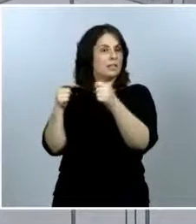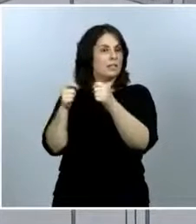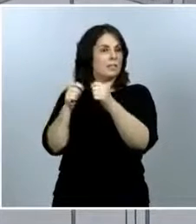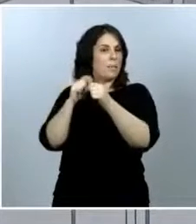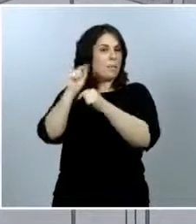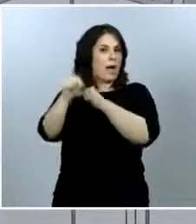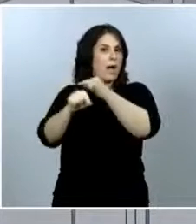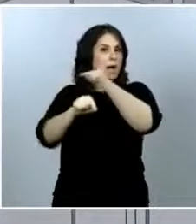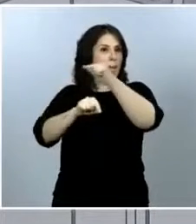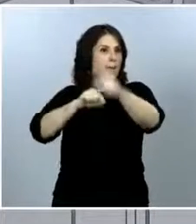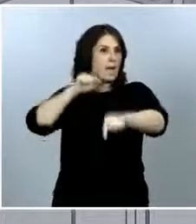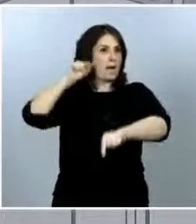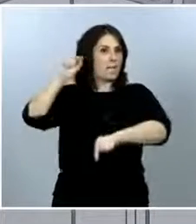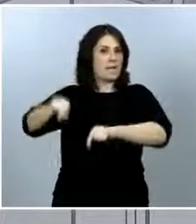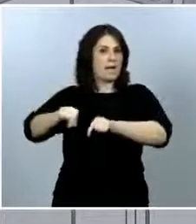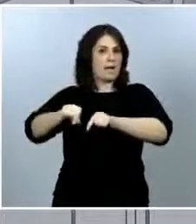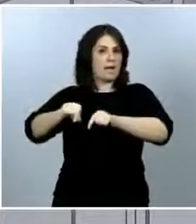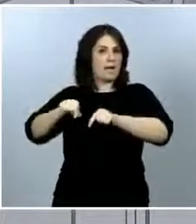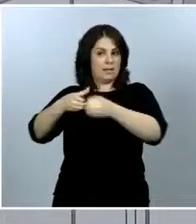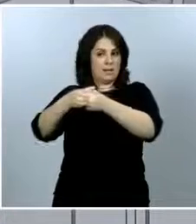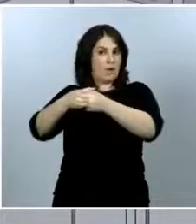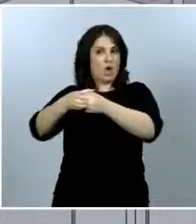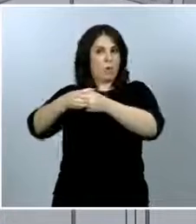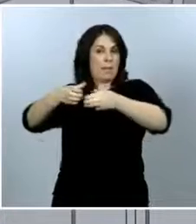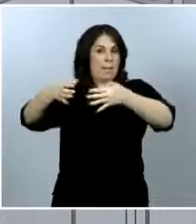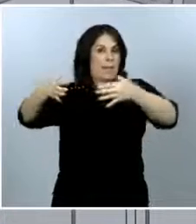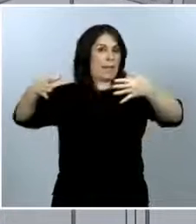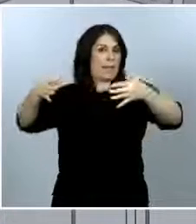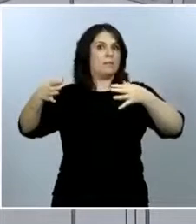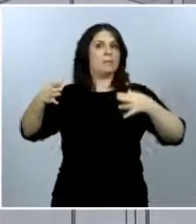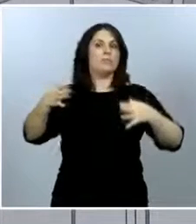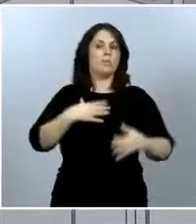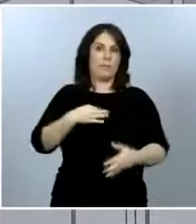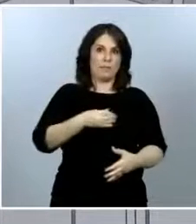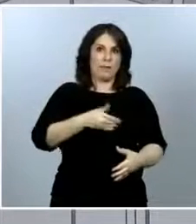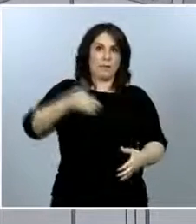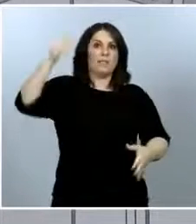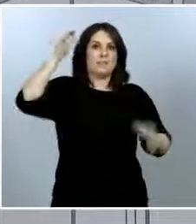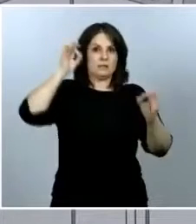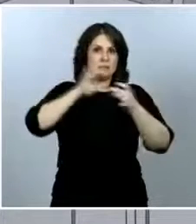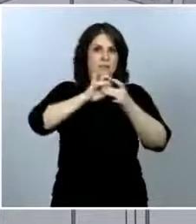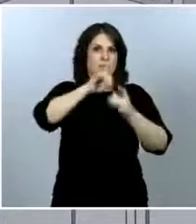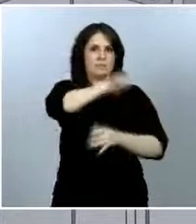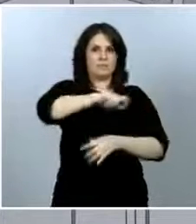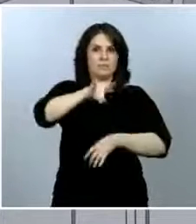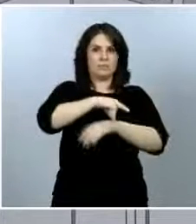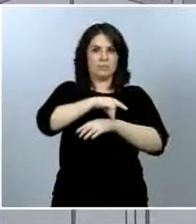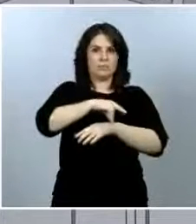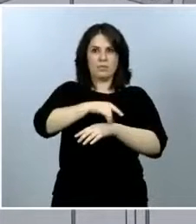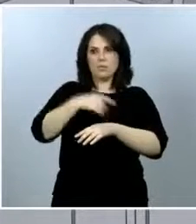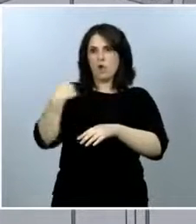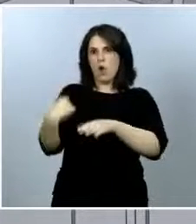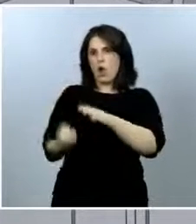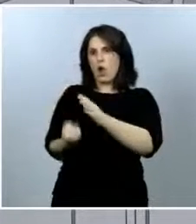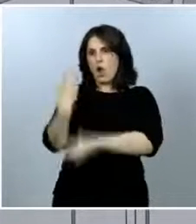podrían suponer de nuevo un incremento masivo de casos sin poder detectar el origen que nos pondría de nuevo en una situación muy peligrosa.